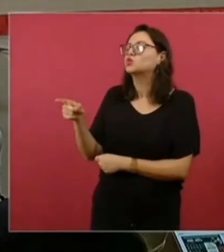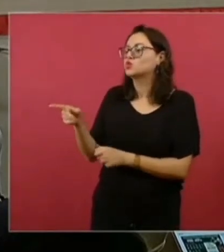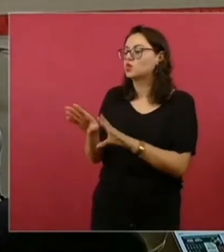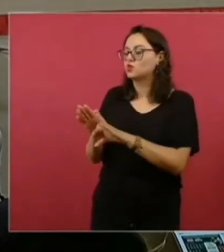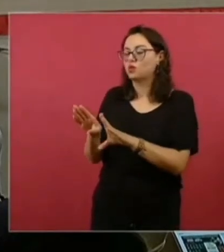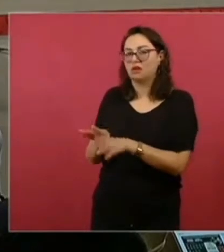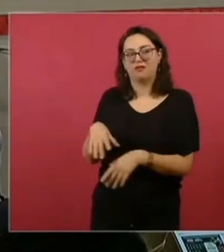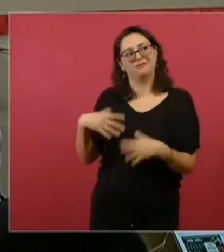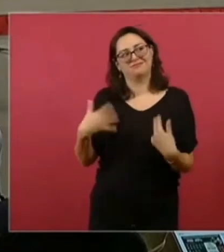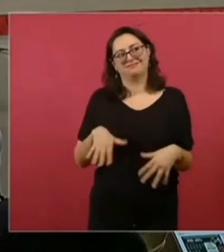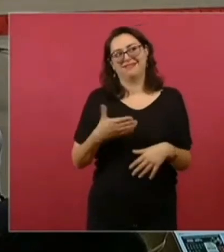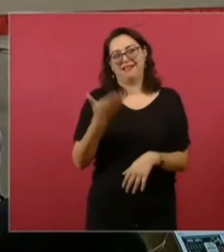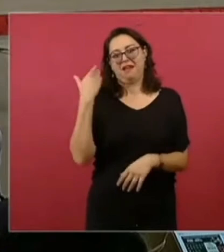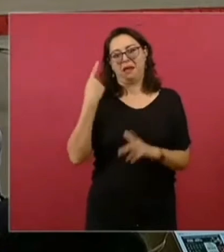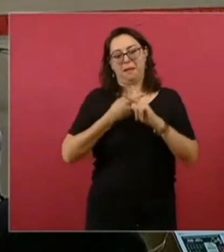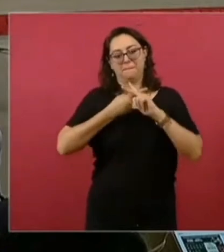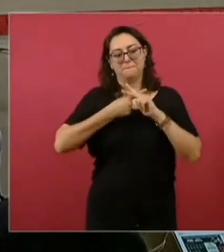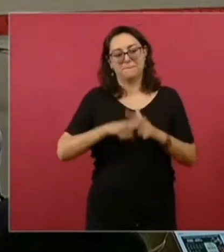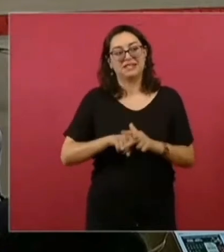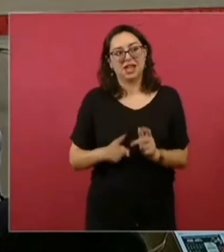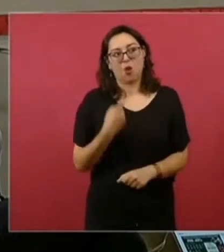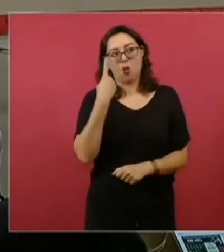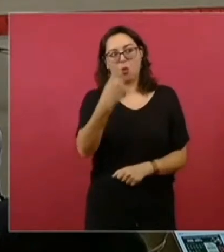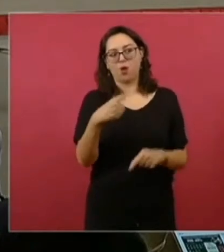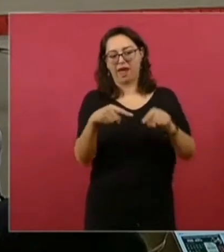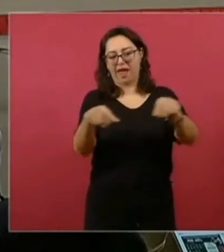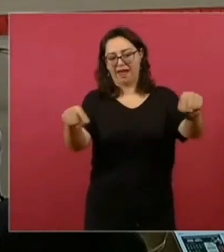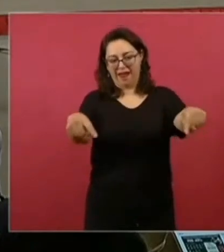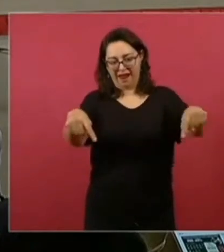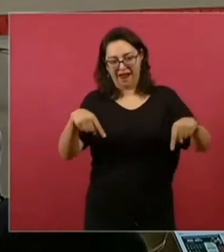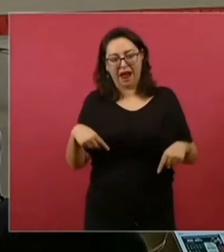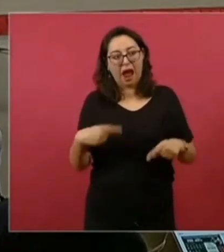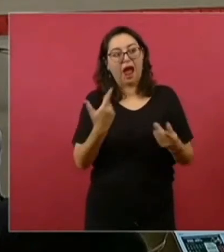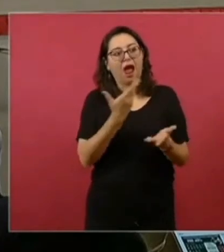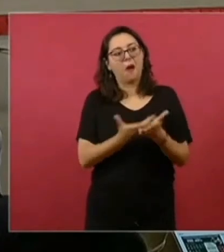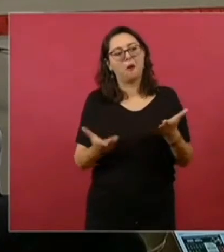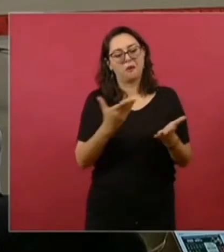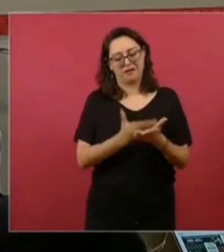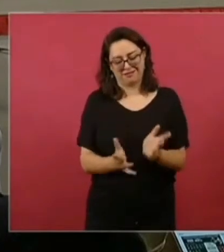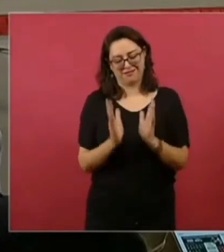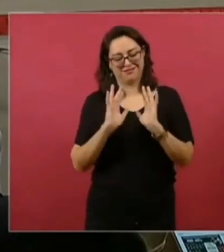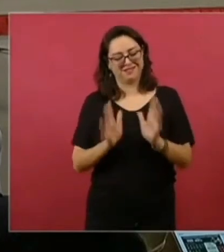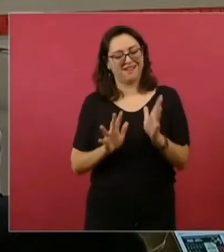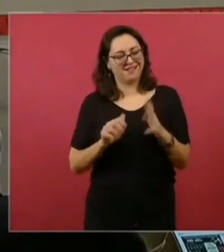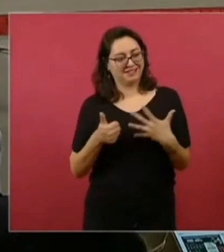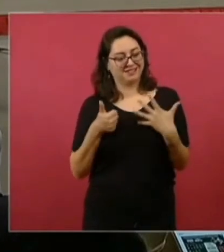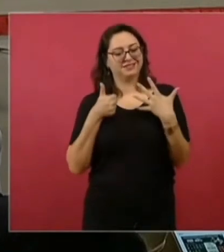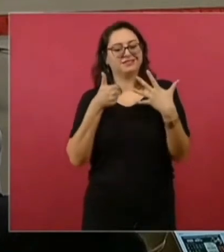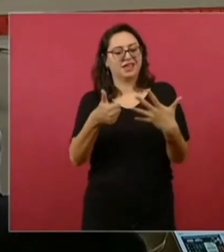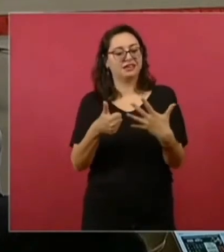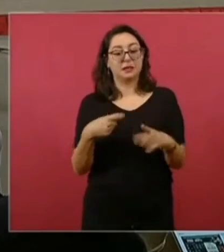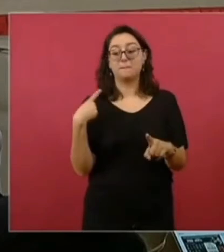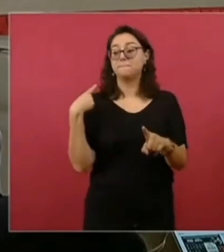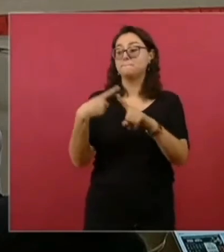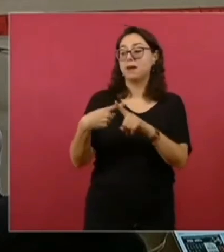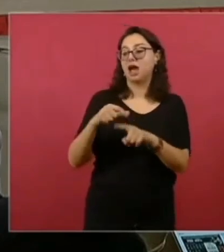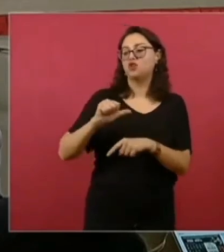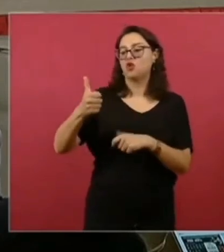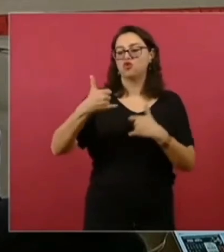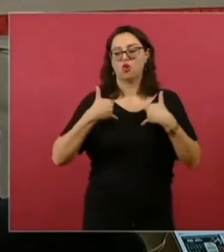rentadas, además de la de él, ya se asoció con otros jóvenes, porque lo que están viendo además es que ya tienen su producción en venta asegurada,